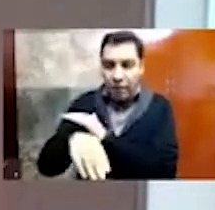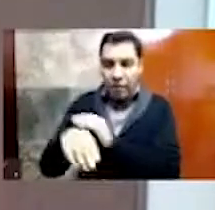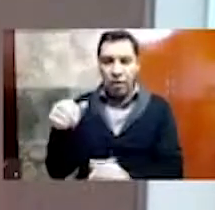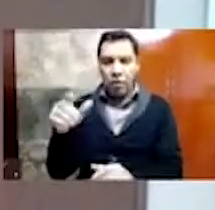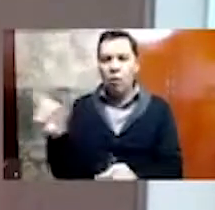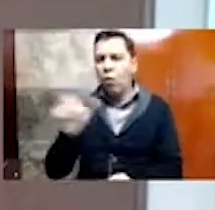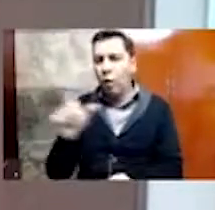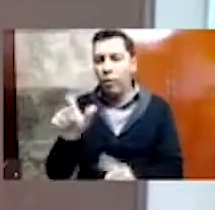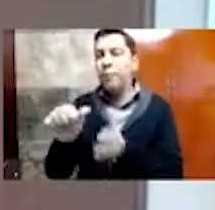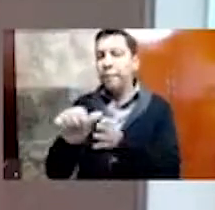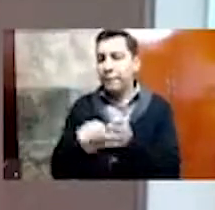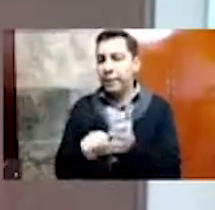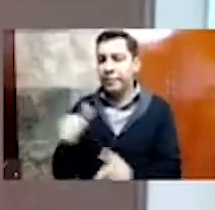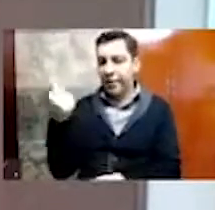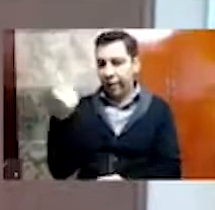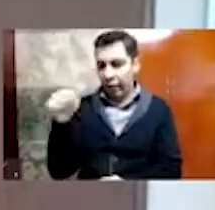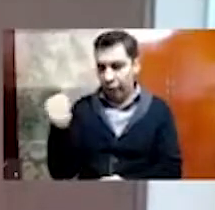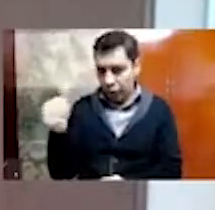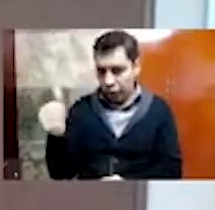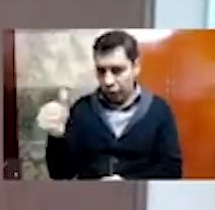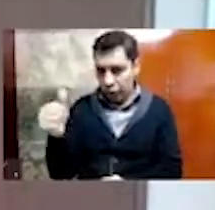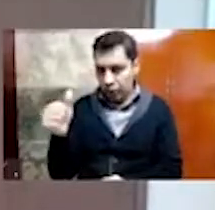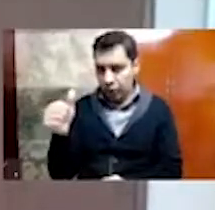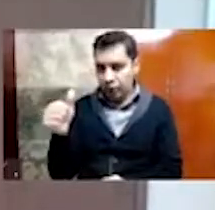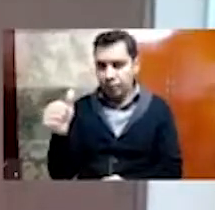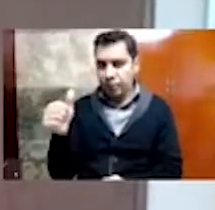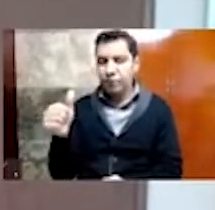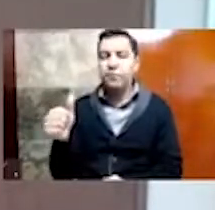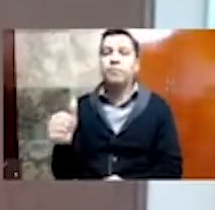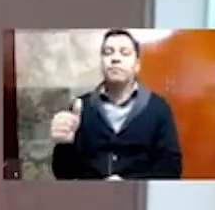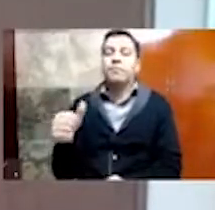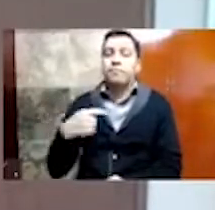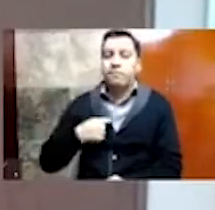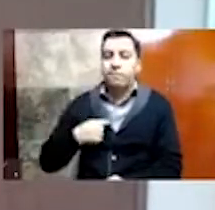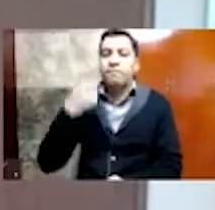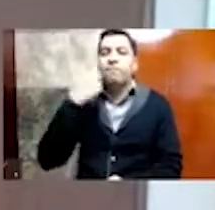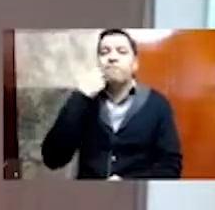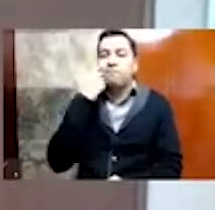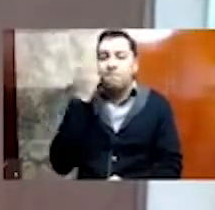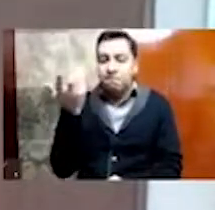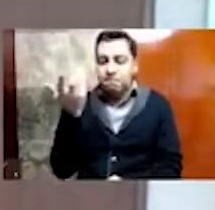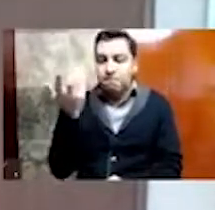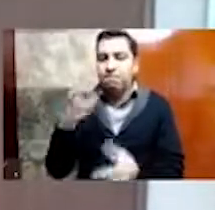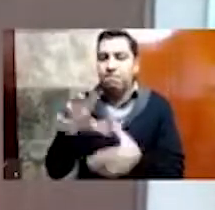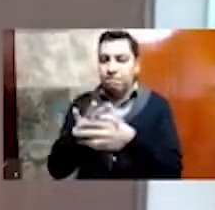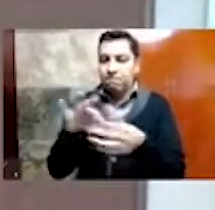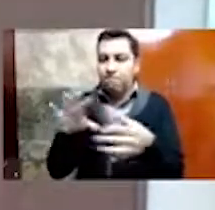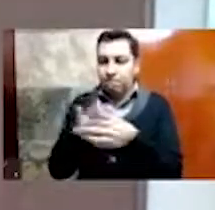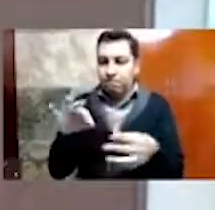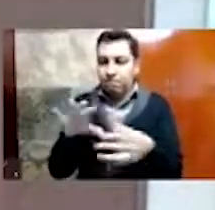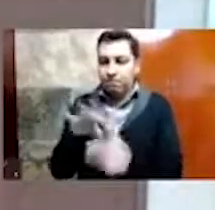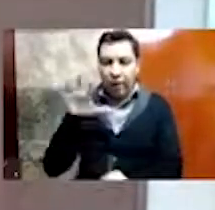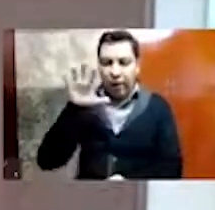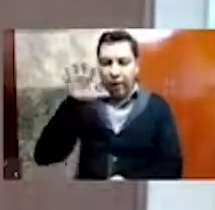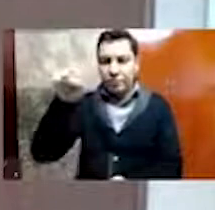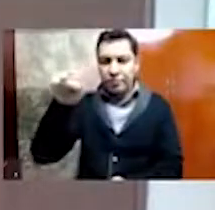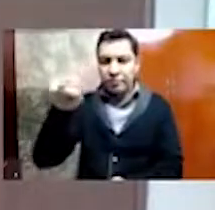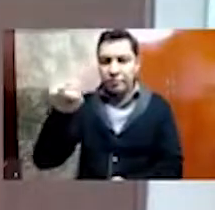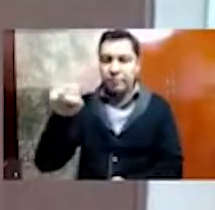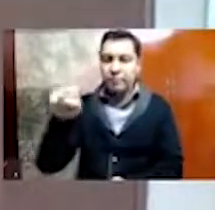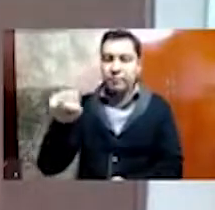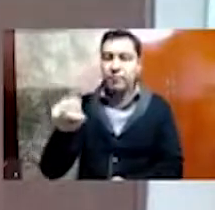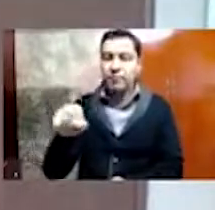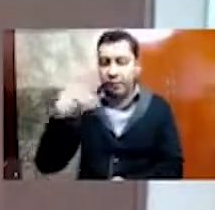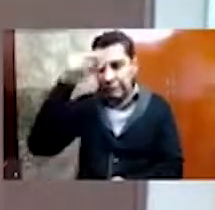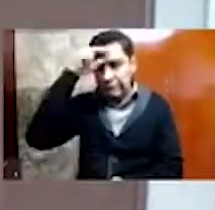Pero a mí me gusta y quisiera que iniciáramos este ciclo recordando las palabras del doctor Miguel León Portilla, de nuestro gran sabio,